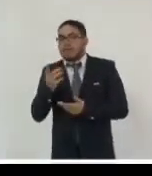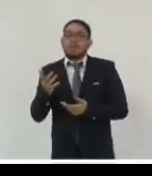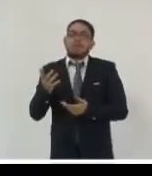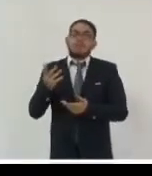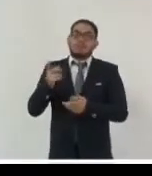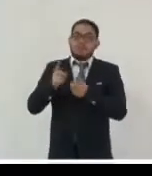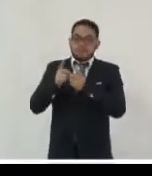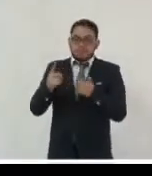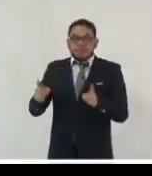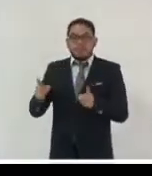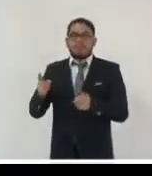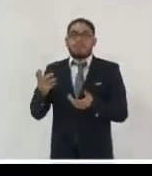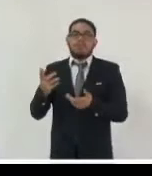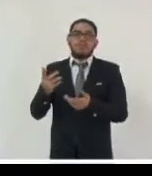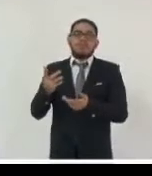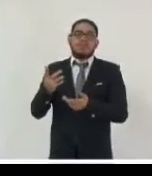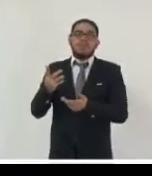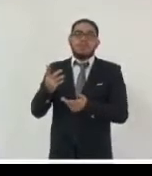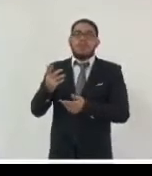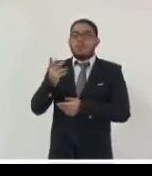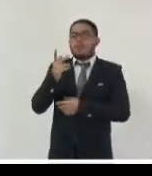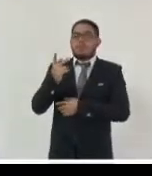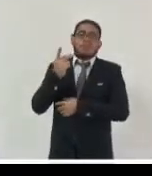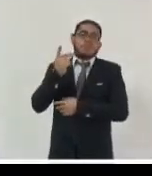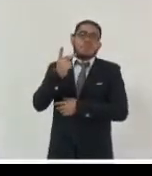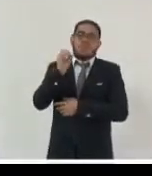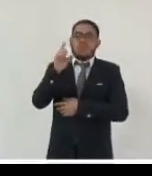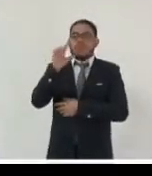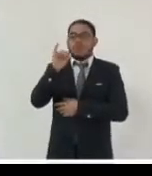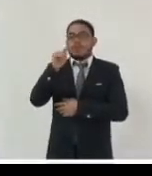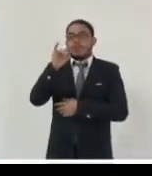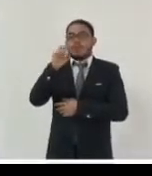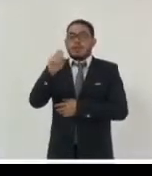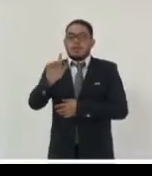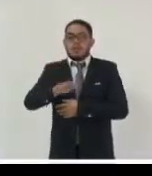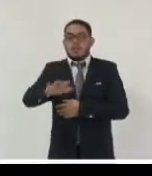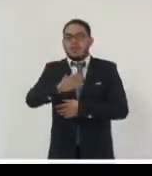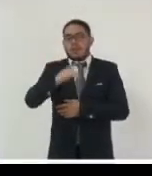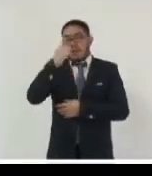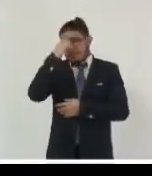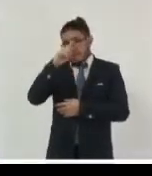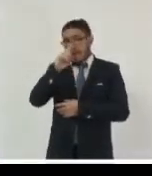de calidad digamos para la propia administración y para la ciudadanía de allá